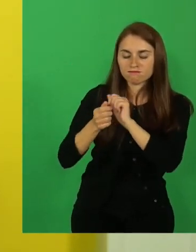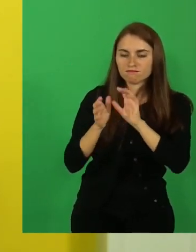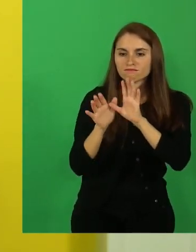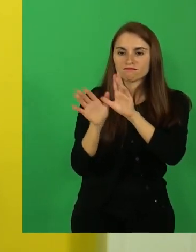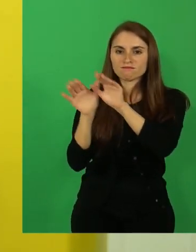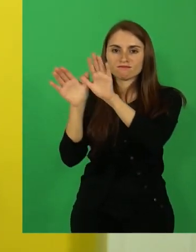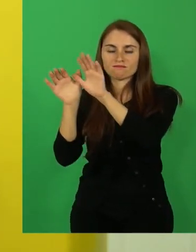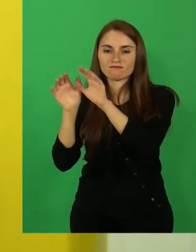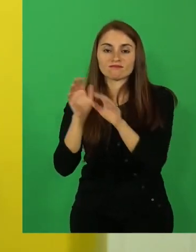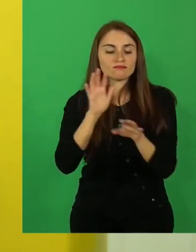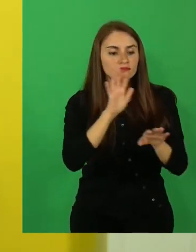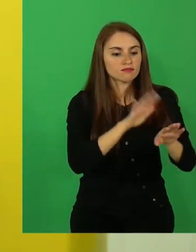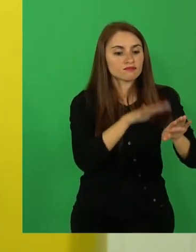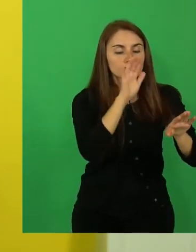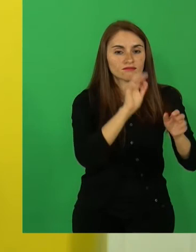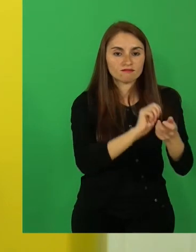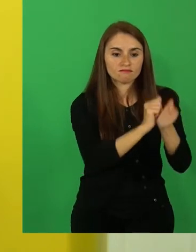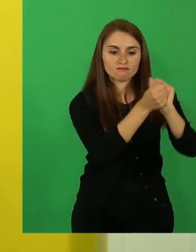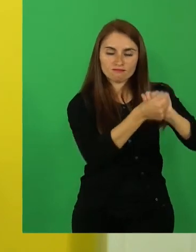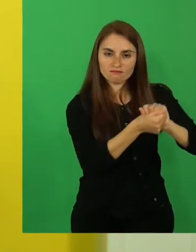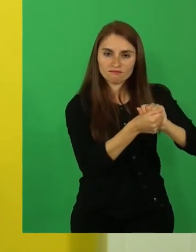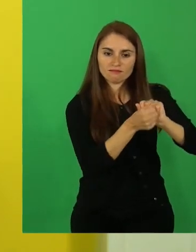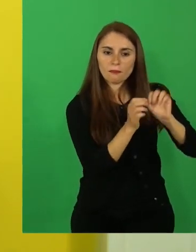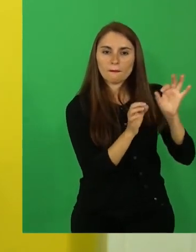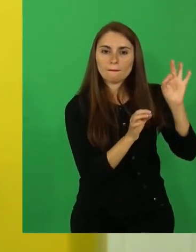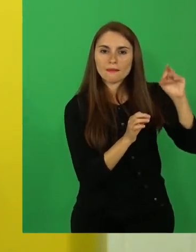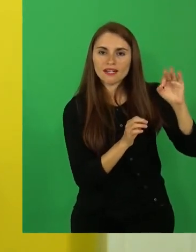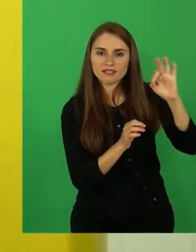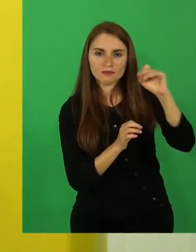en aves y mariposas.